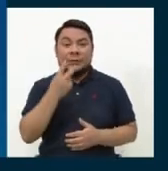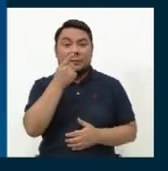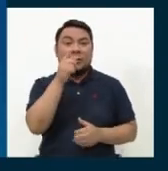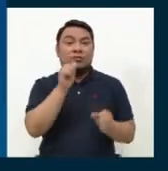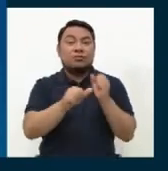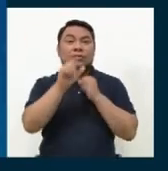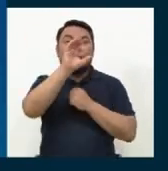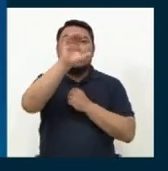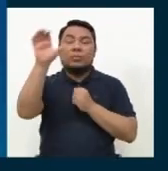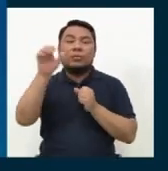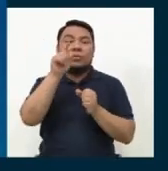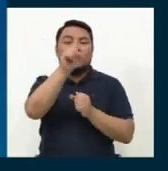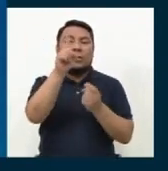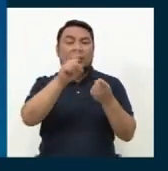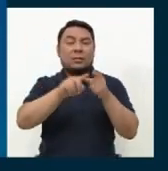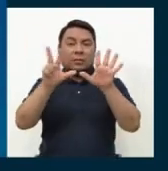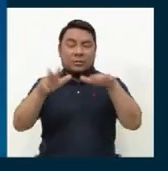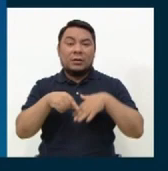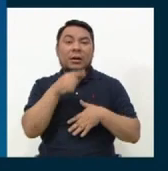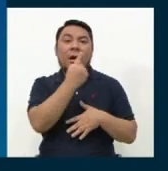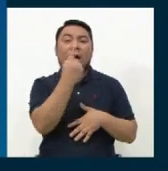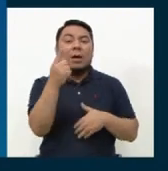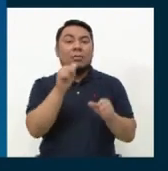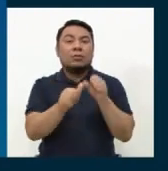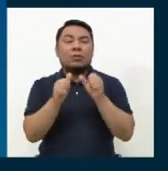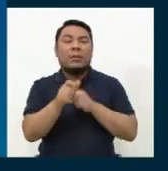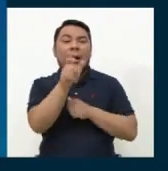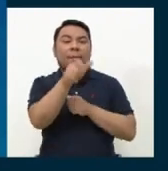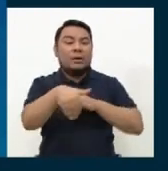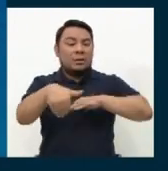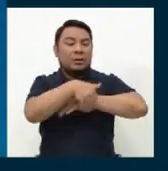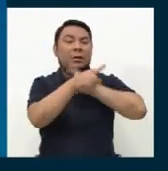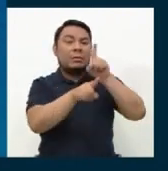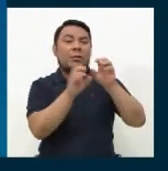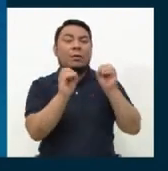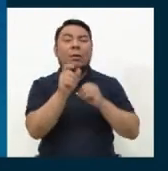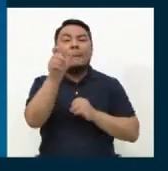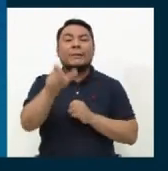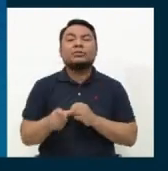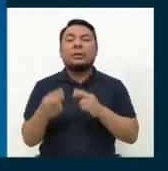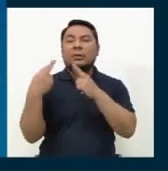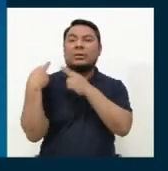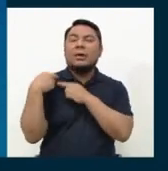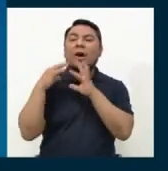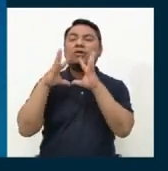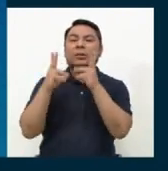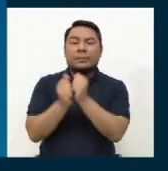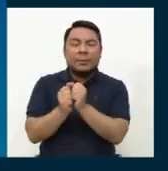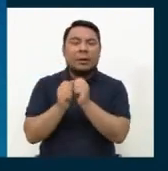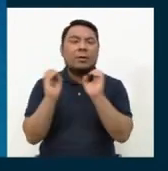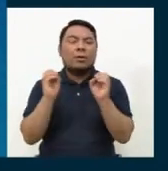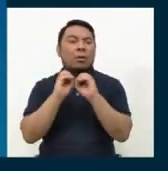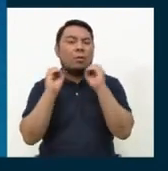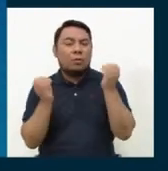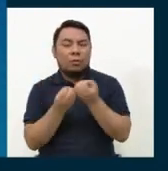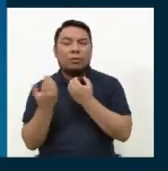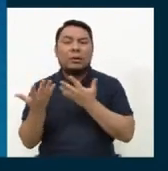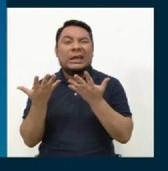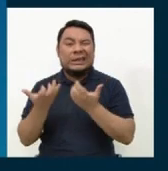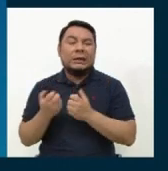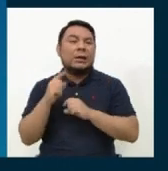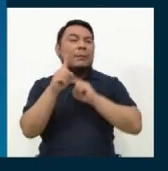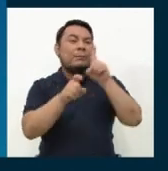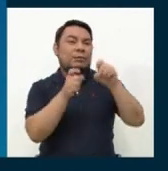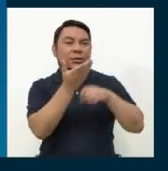Aparece en pantalla entonces y vemos este mosaico enumerado. Cada uno es un ciudadano y un representante de la sociedad